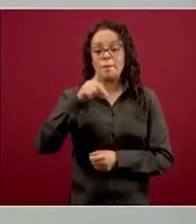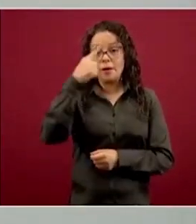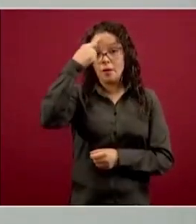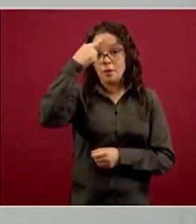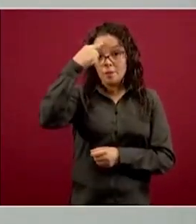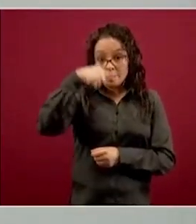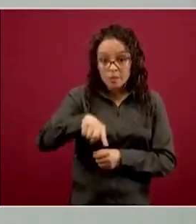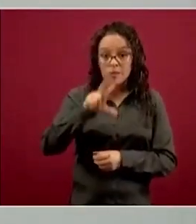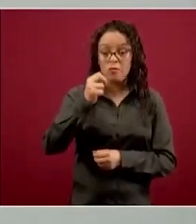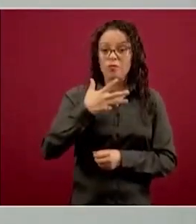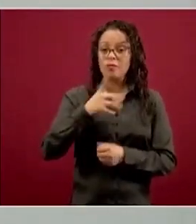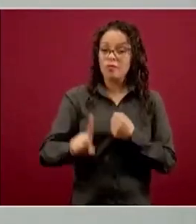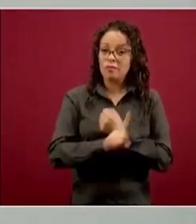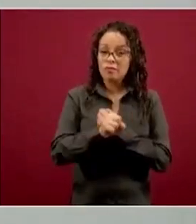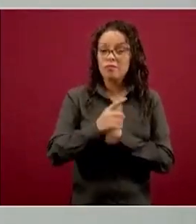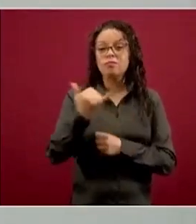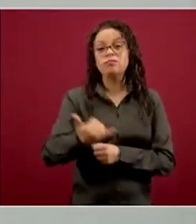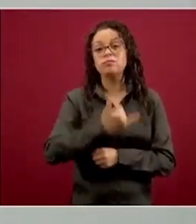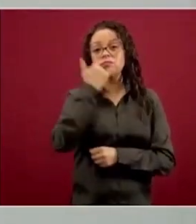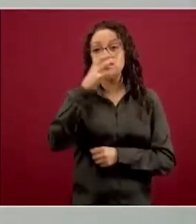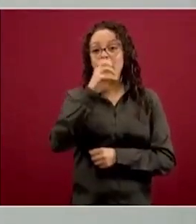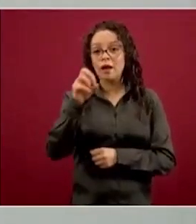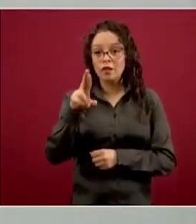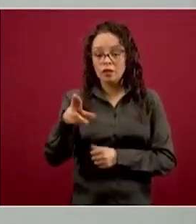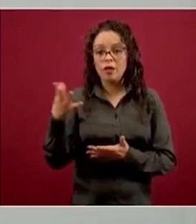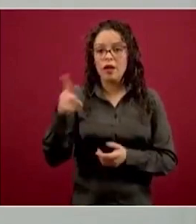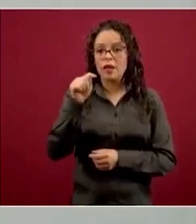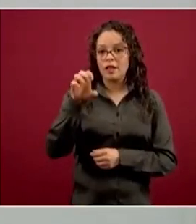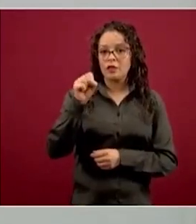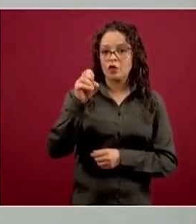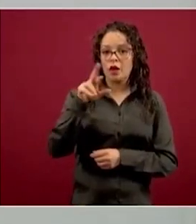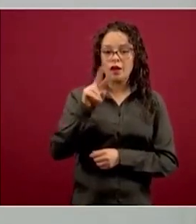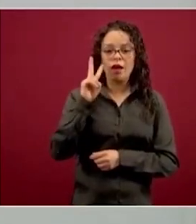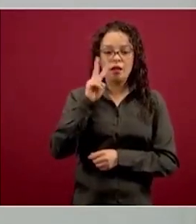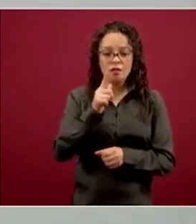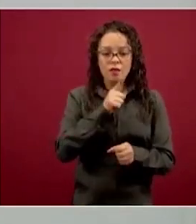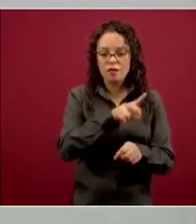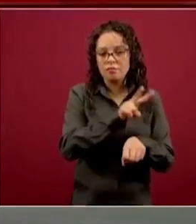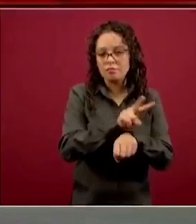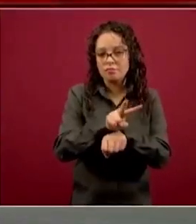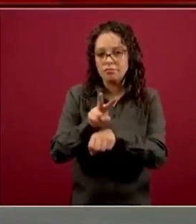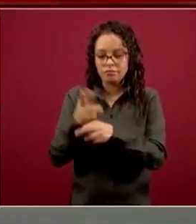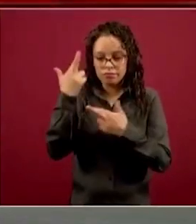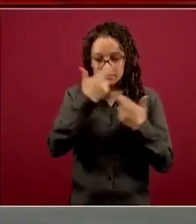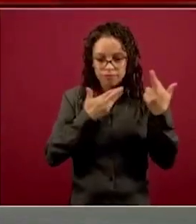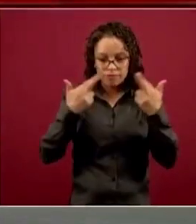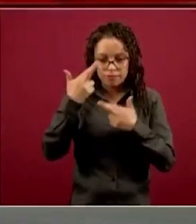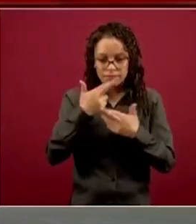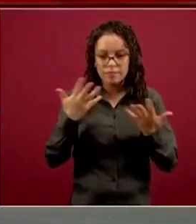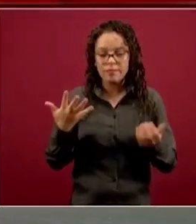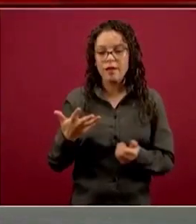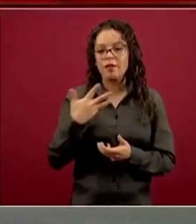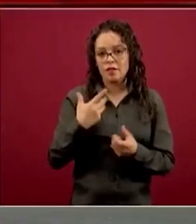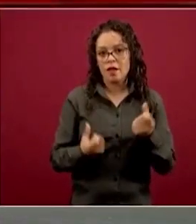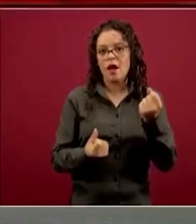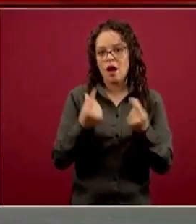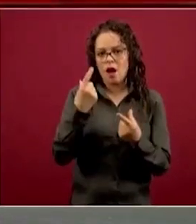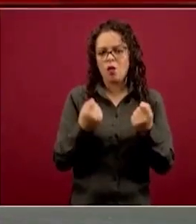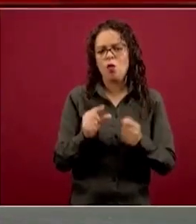la Tesorería hace esta validación y desafortunadamente hubieron unos poquitos que seguramente,